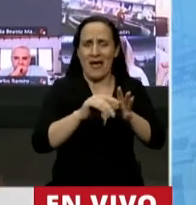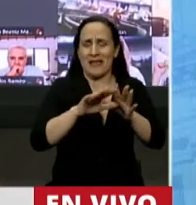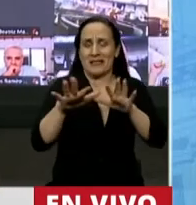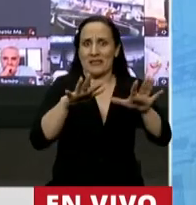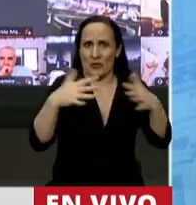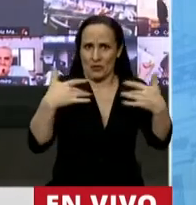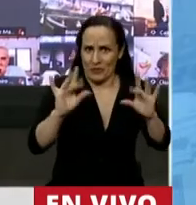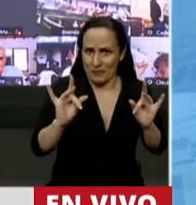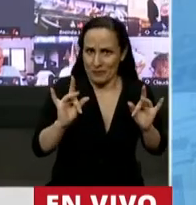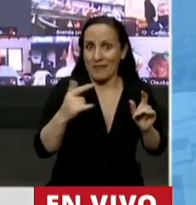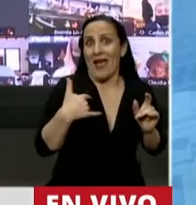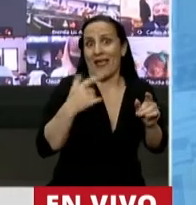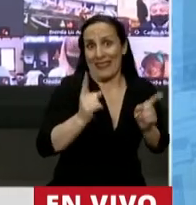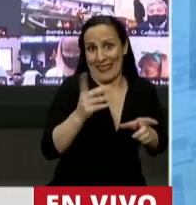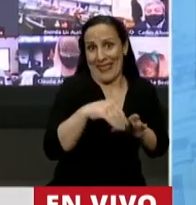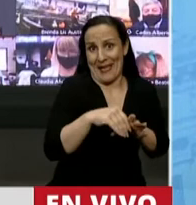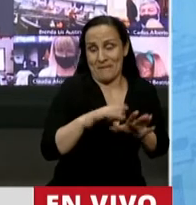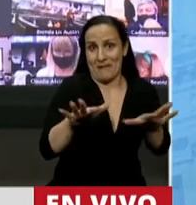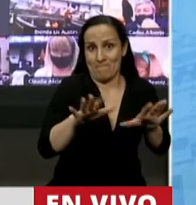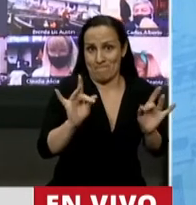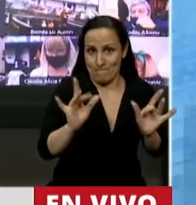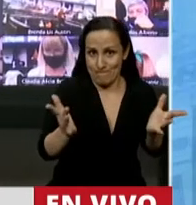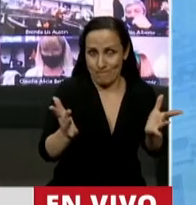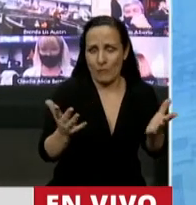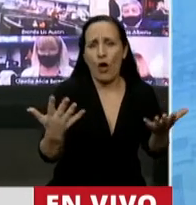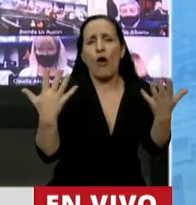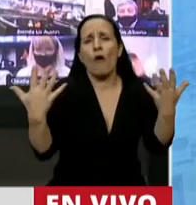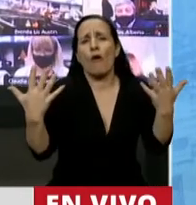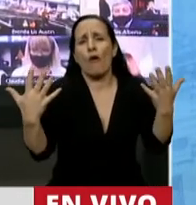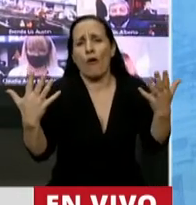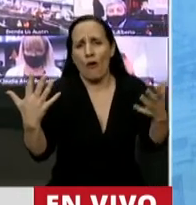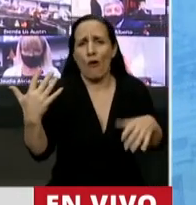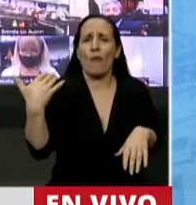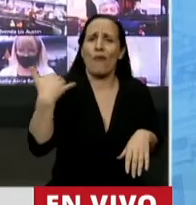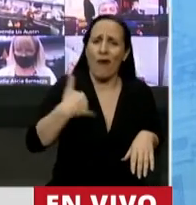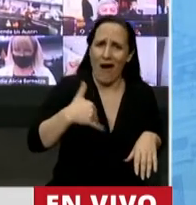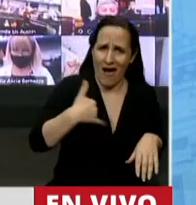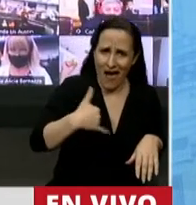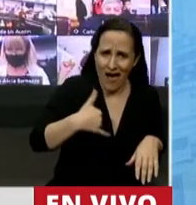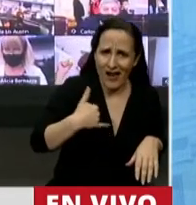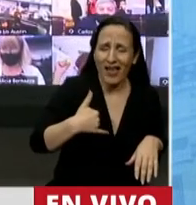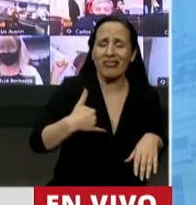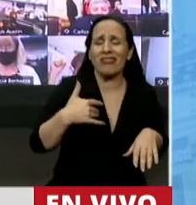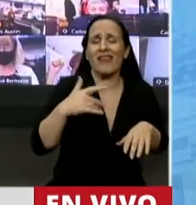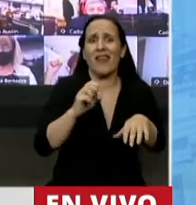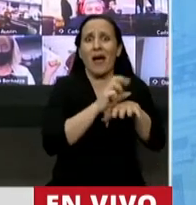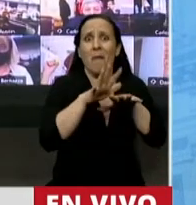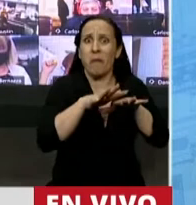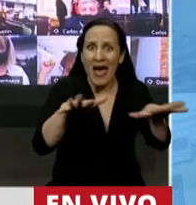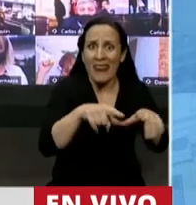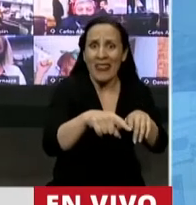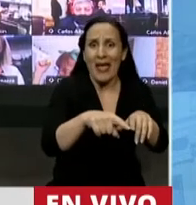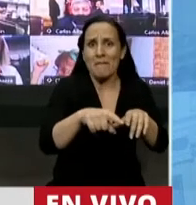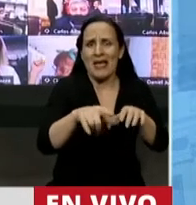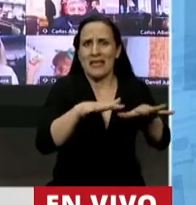Por supuesto que la Argentina llega a esta pandemia en una